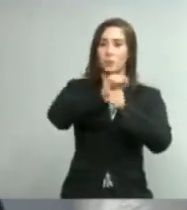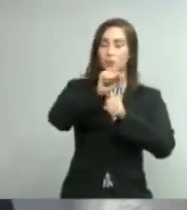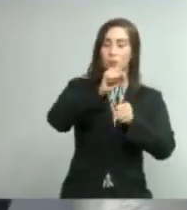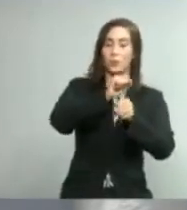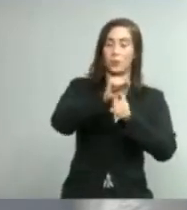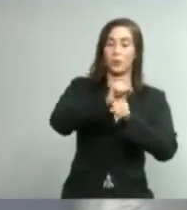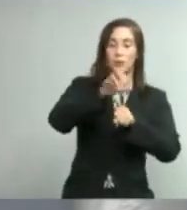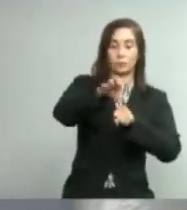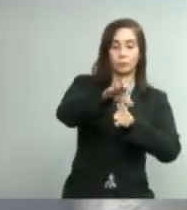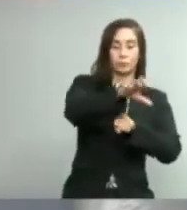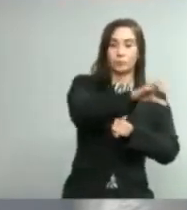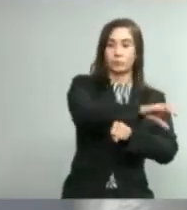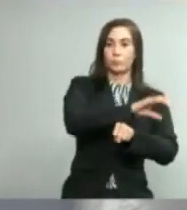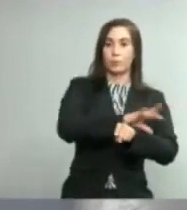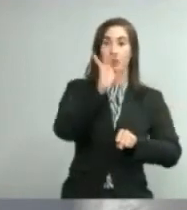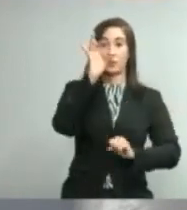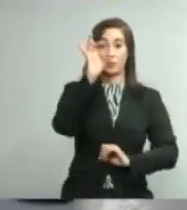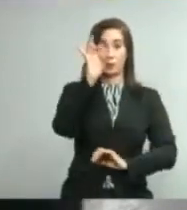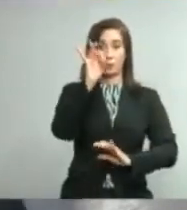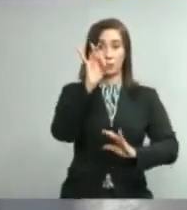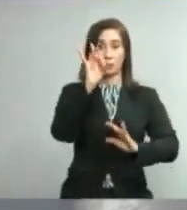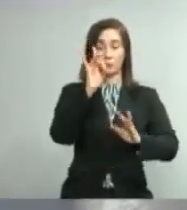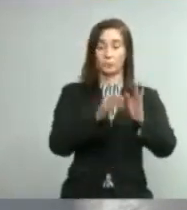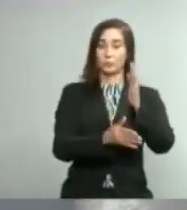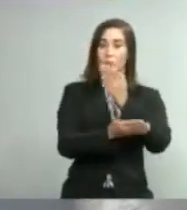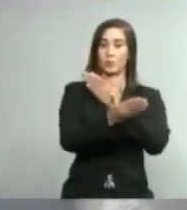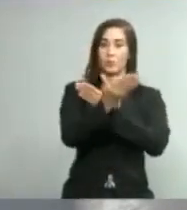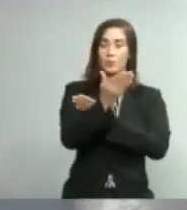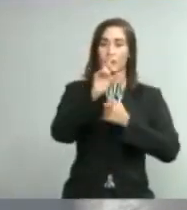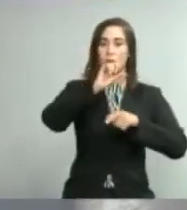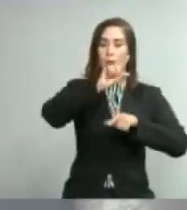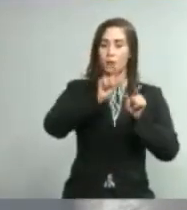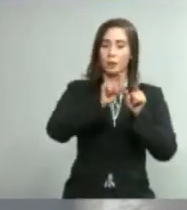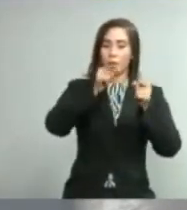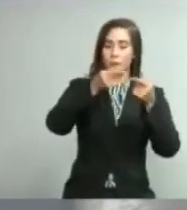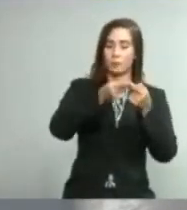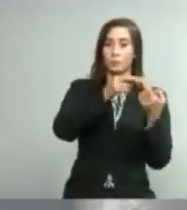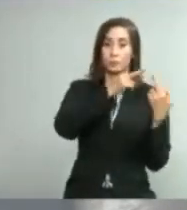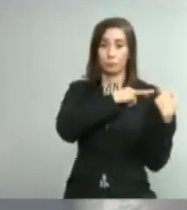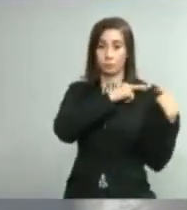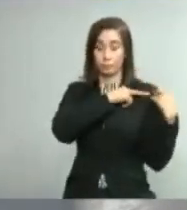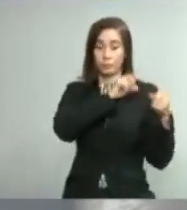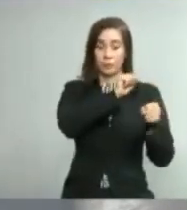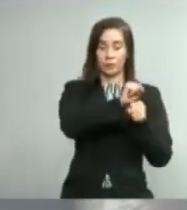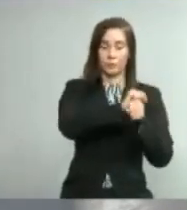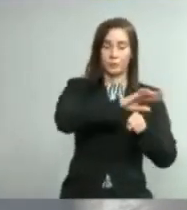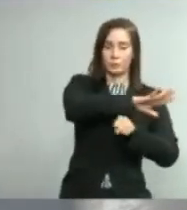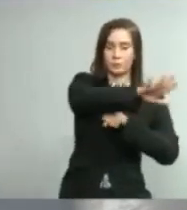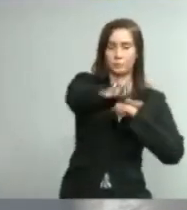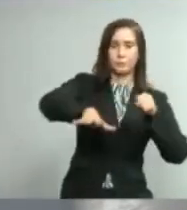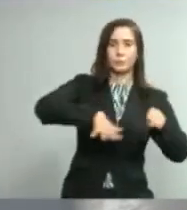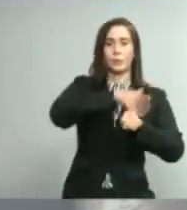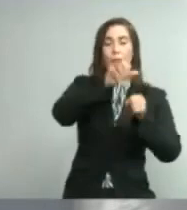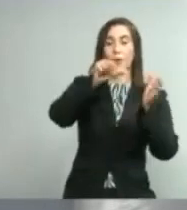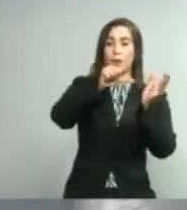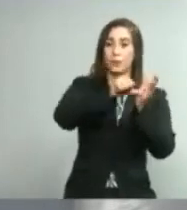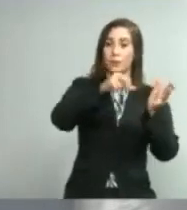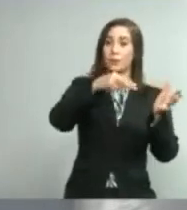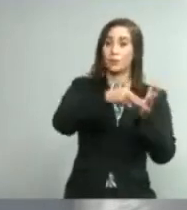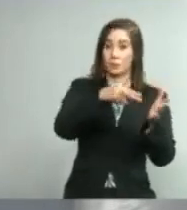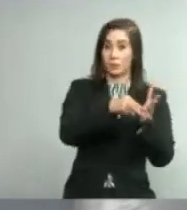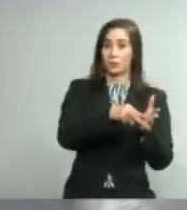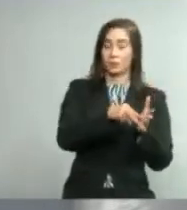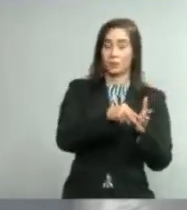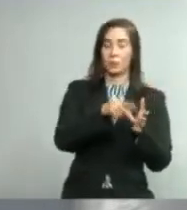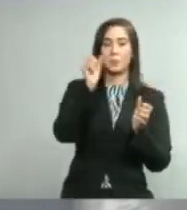distribución de todo el personal y el despliegue en todo el territorio del Distrito Nacional de manera que podamos